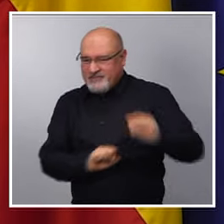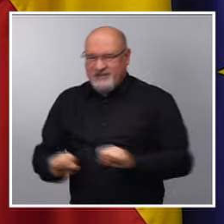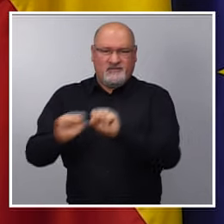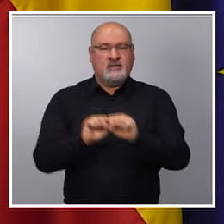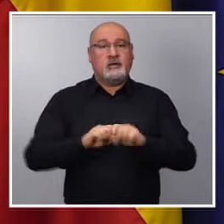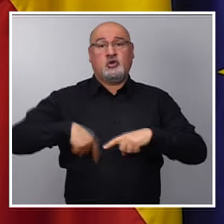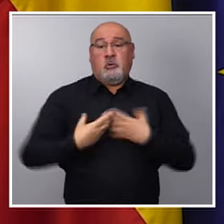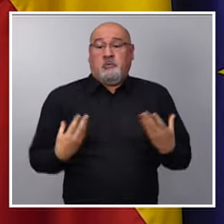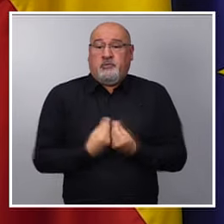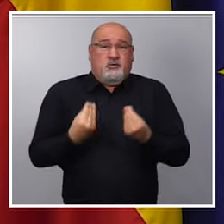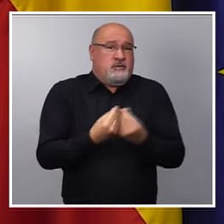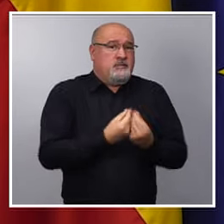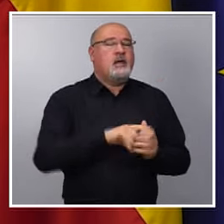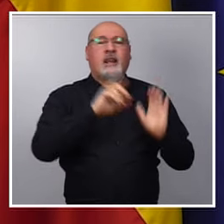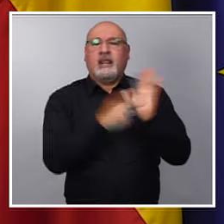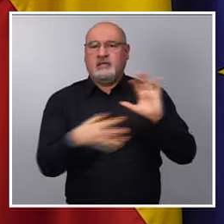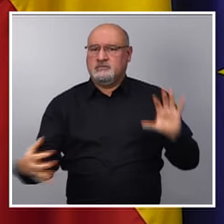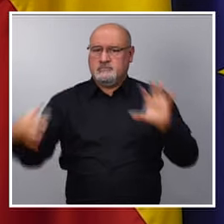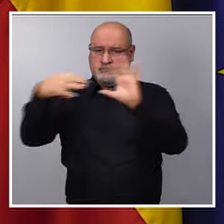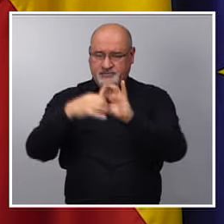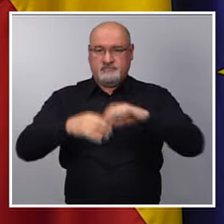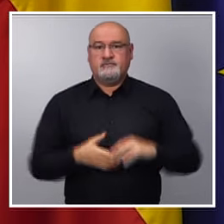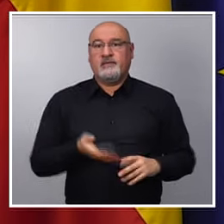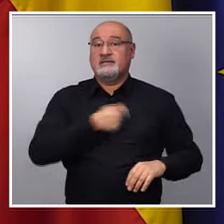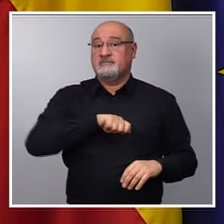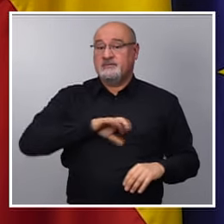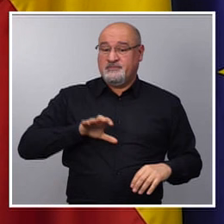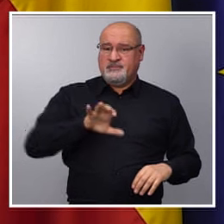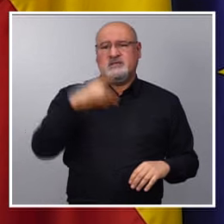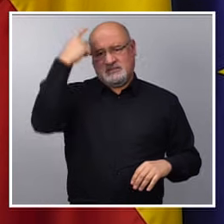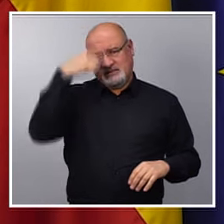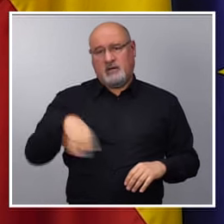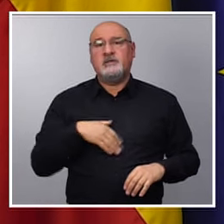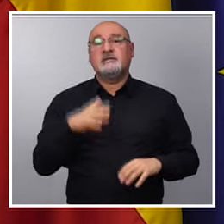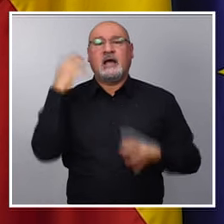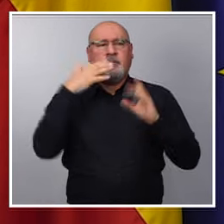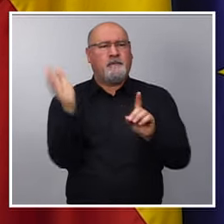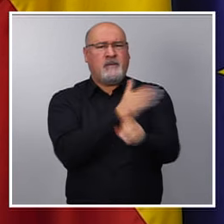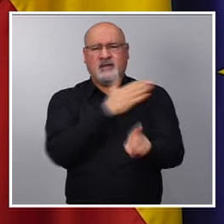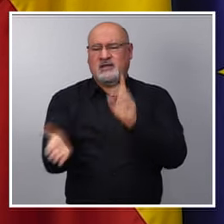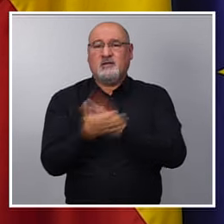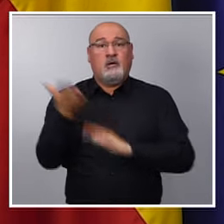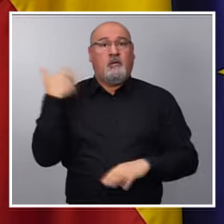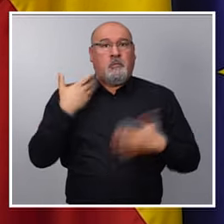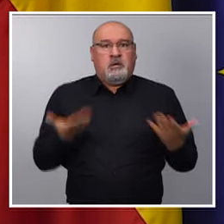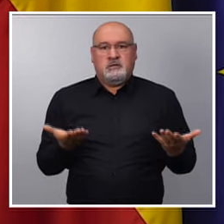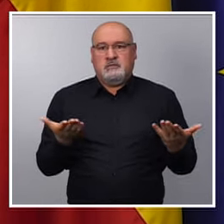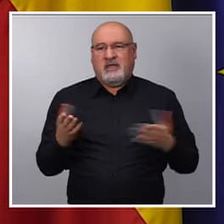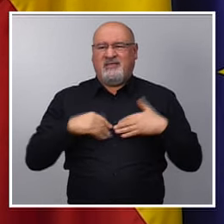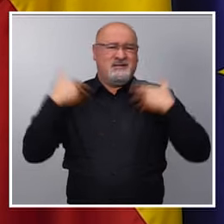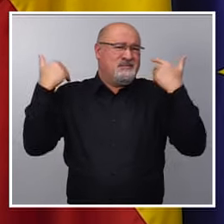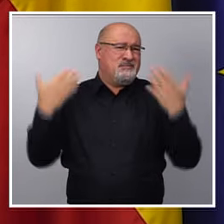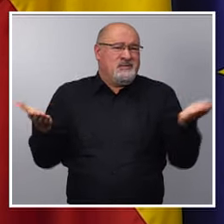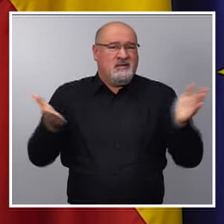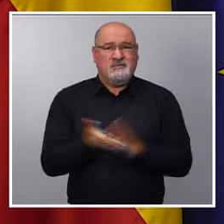y las leyes. En nuestro país sabéis muy bien que el maltrato hacia los animales ha gozado de una prácticamente total